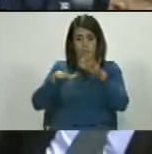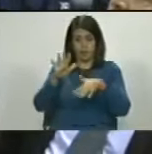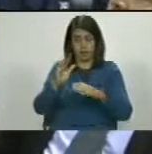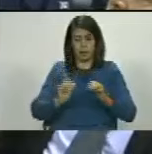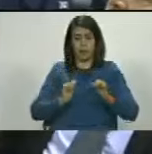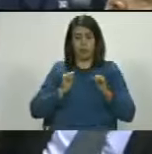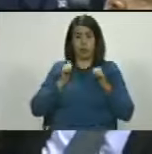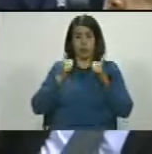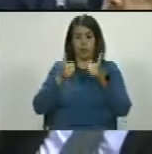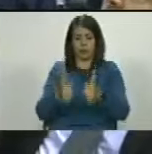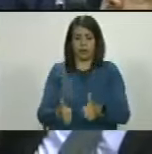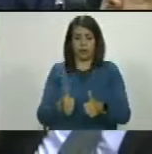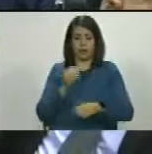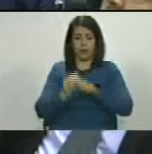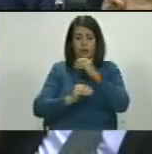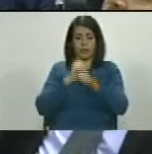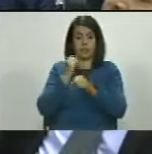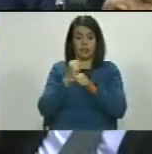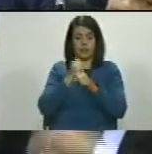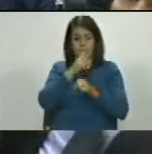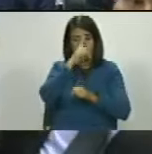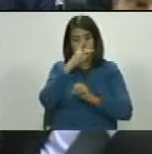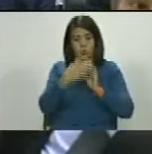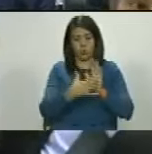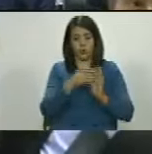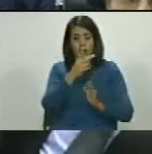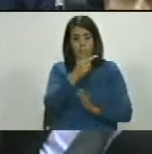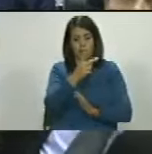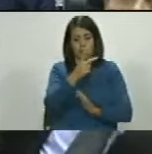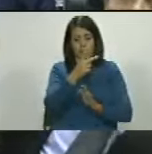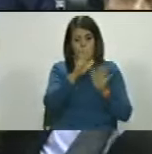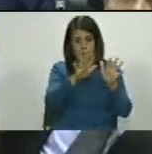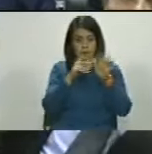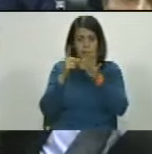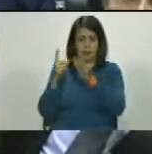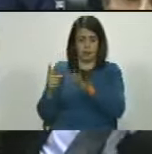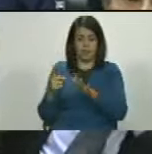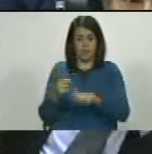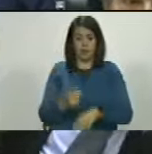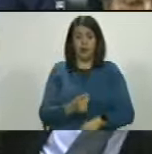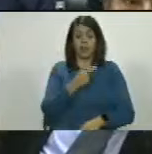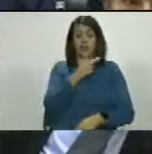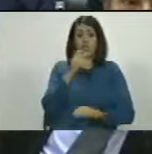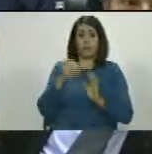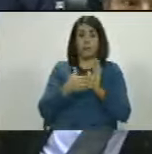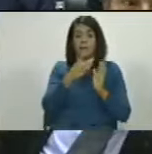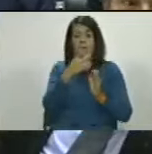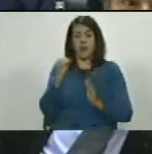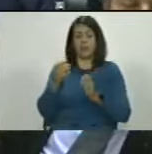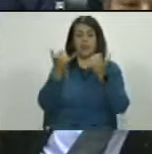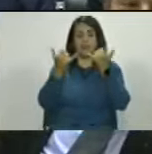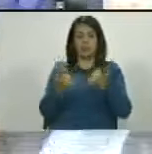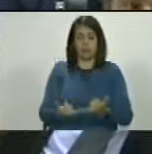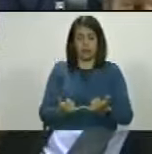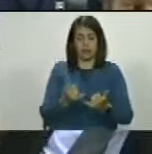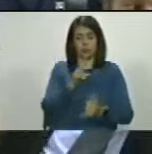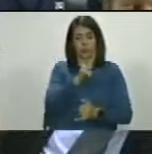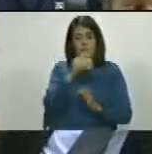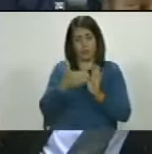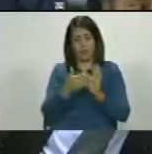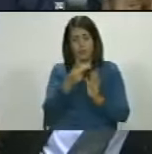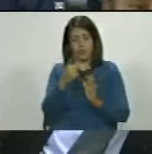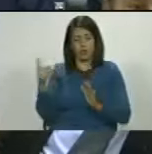a ejercer funciones en el año 2016, en el 2020, ya 2021,